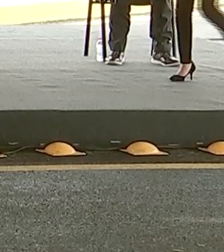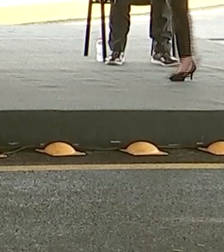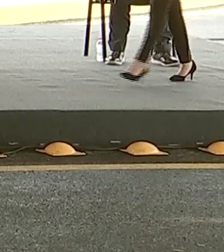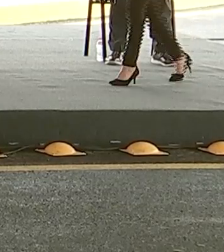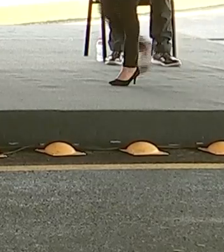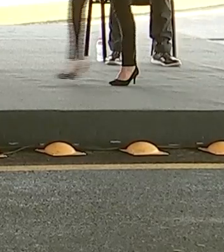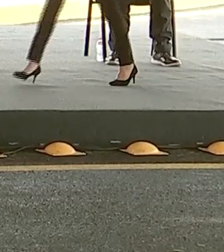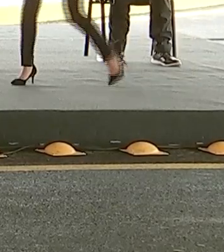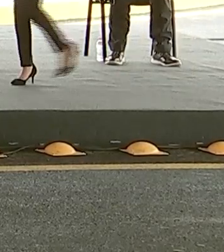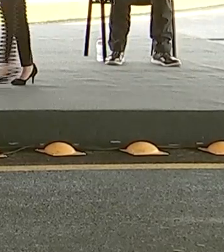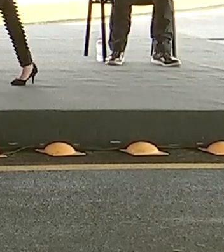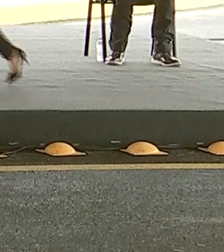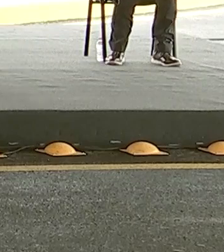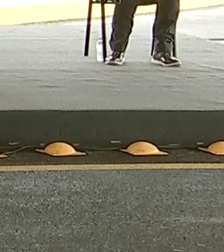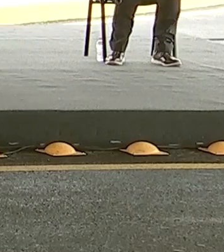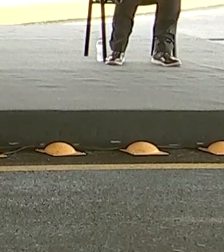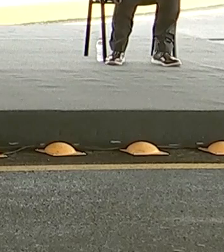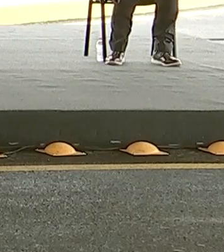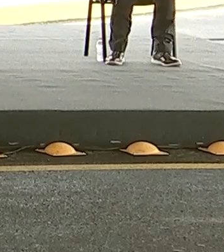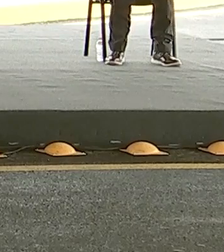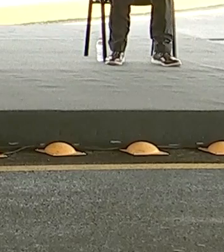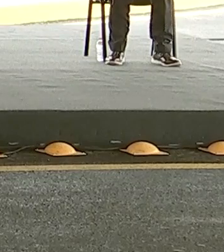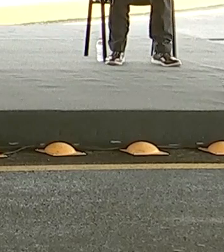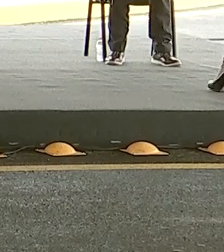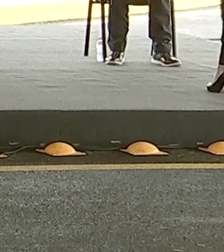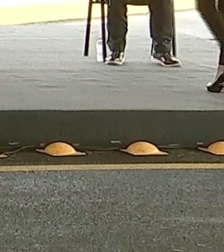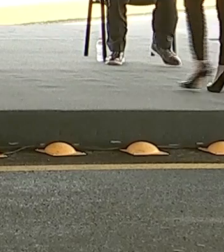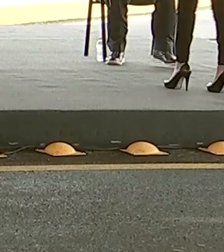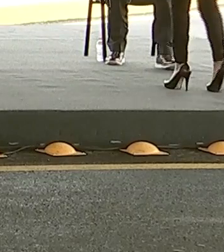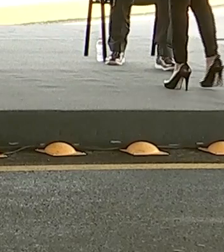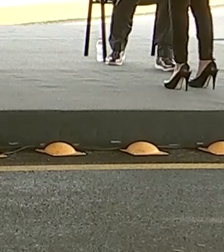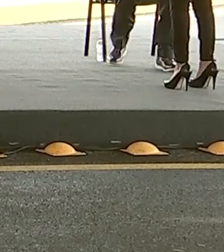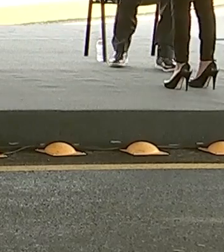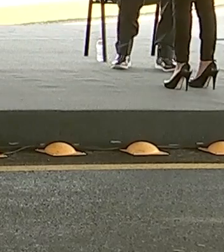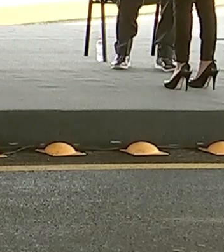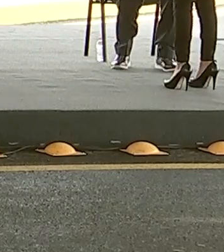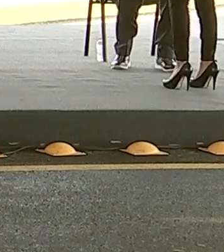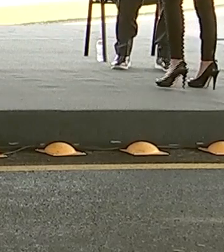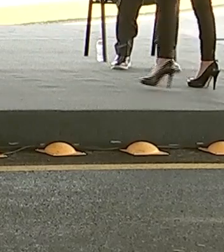realizarán el corte de la historia inaugural del paso vehicular Ocotoxco.